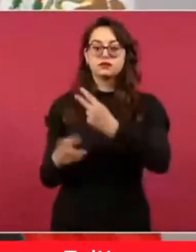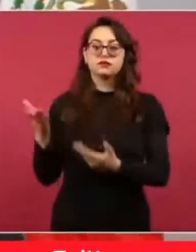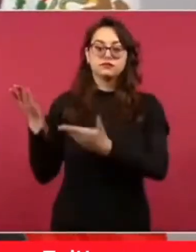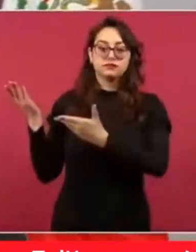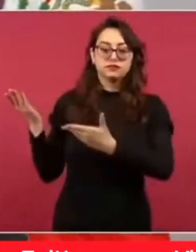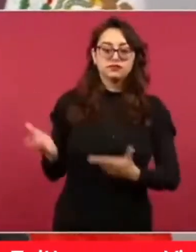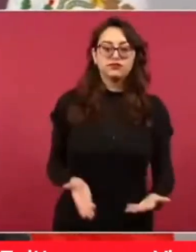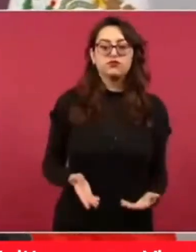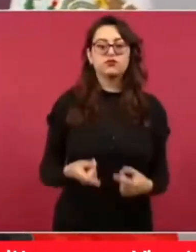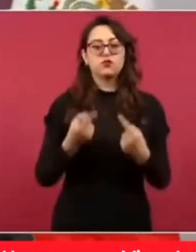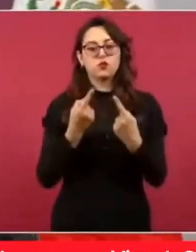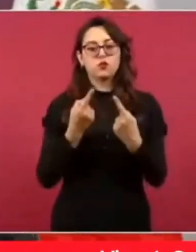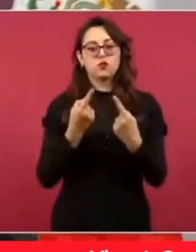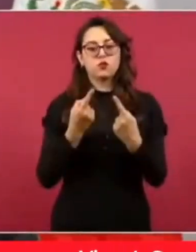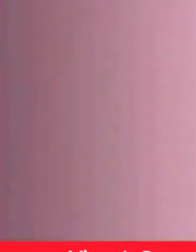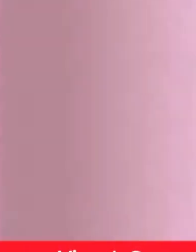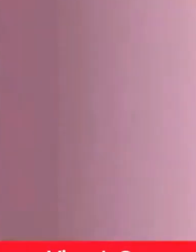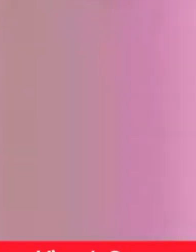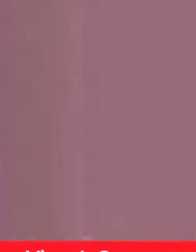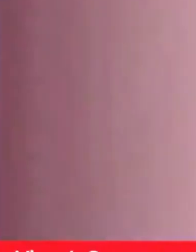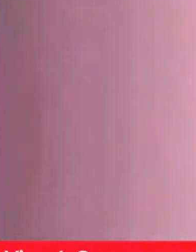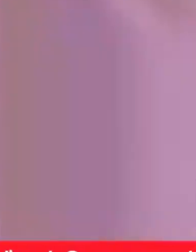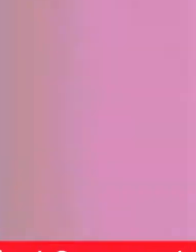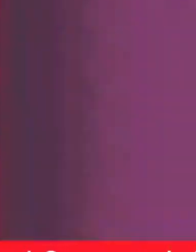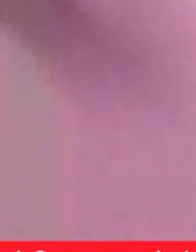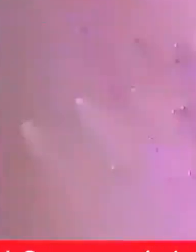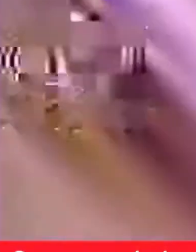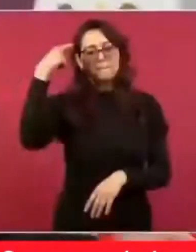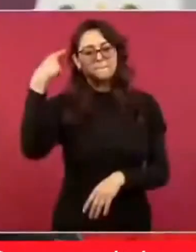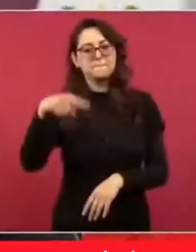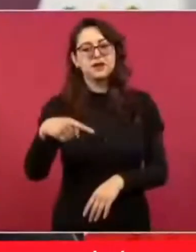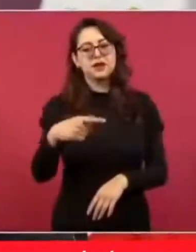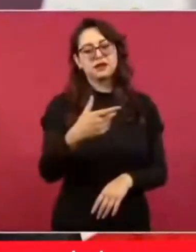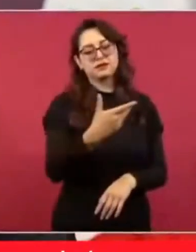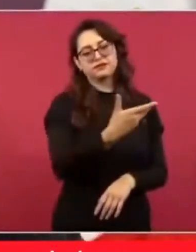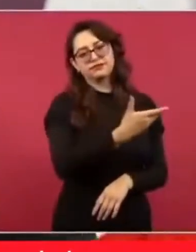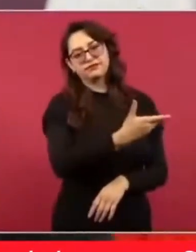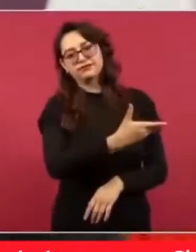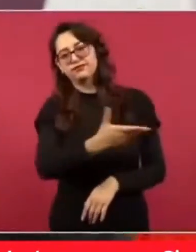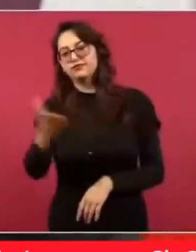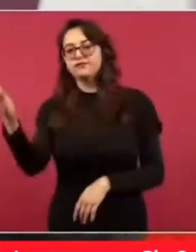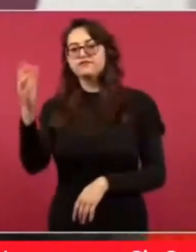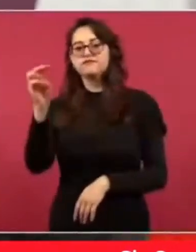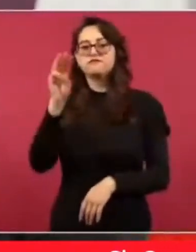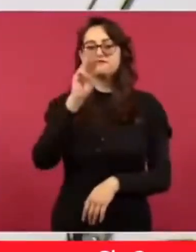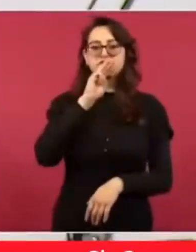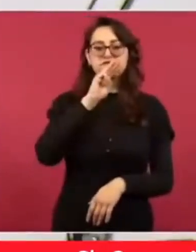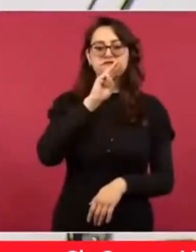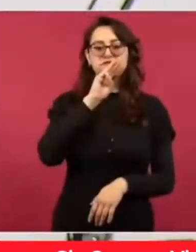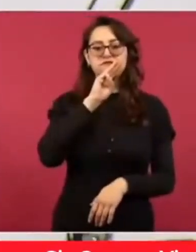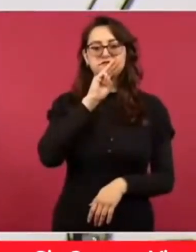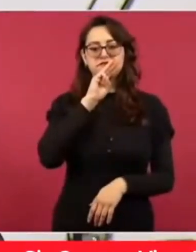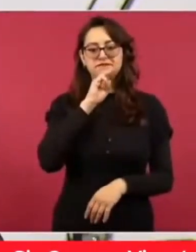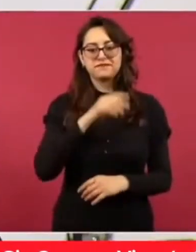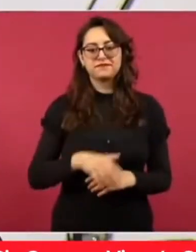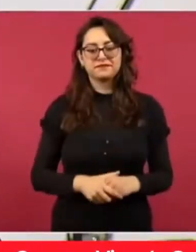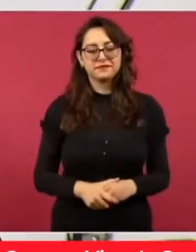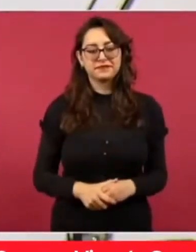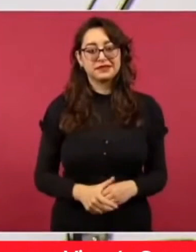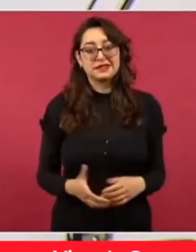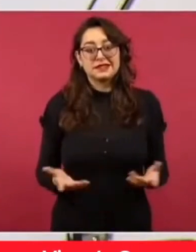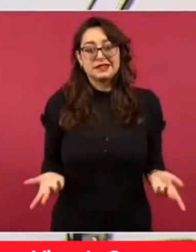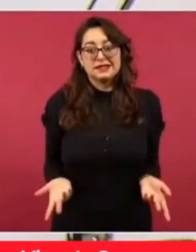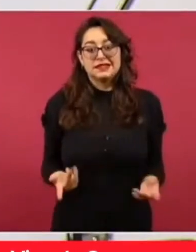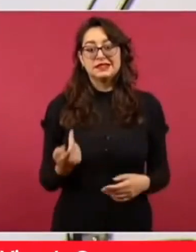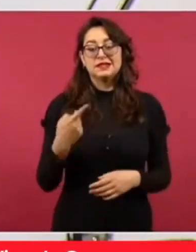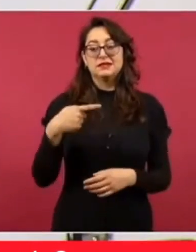nada más que como no podemos cancelar una